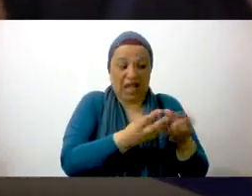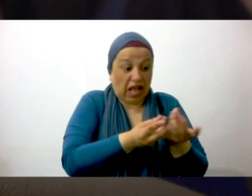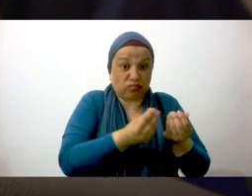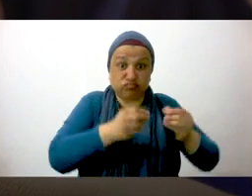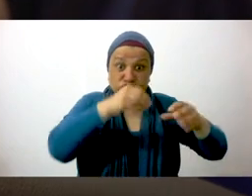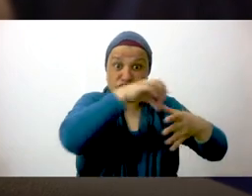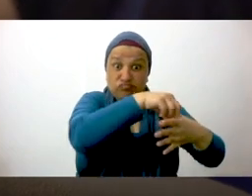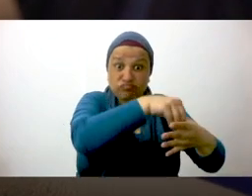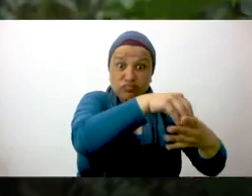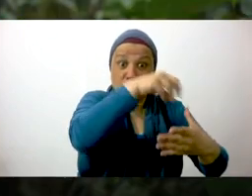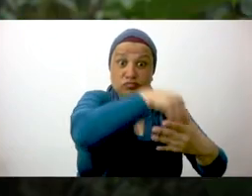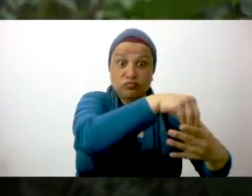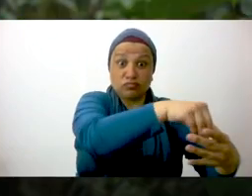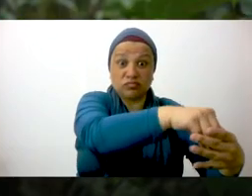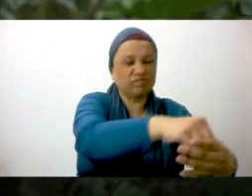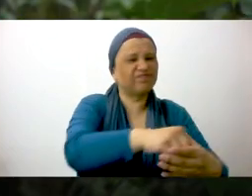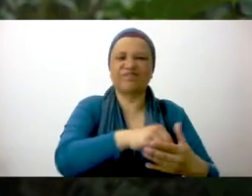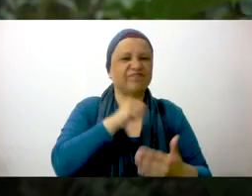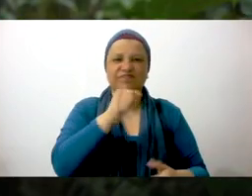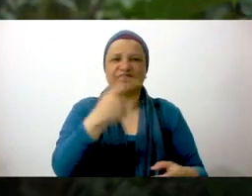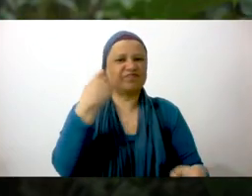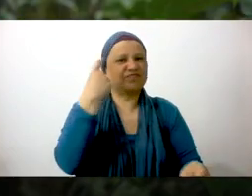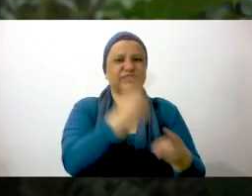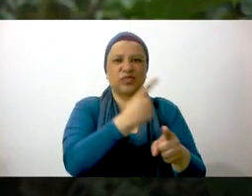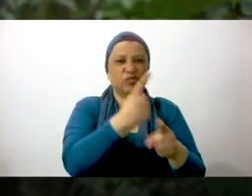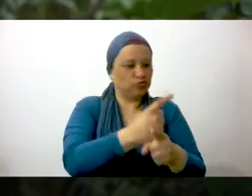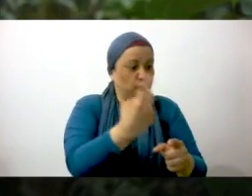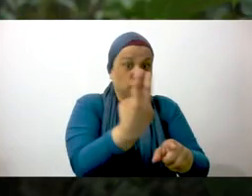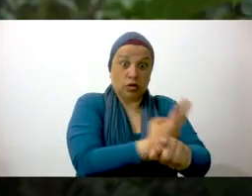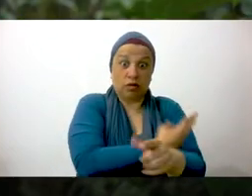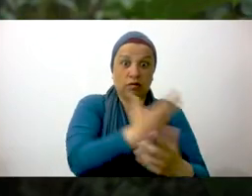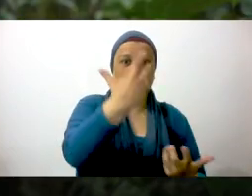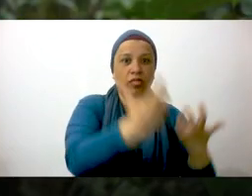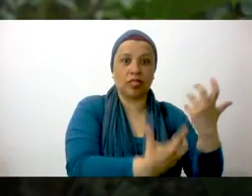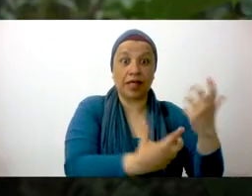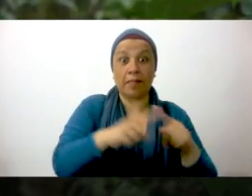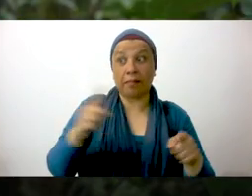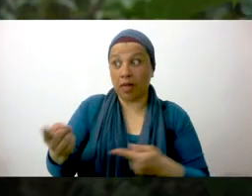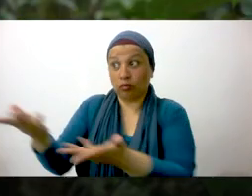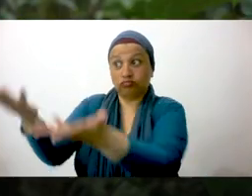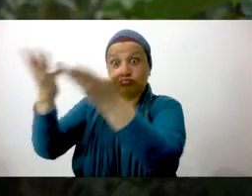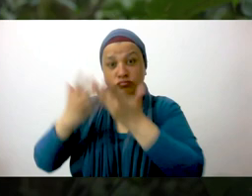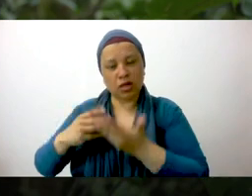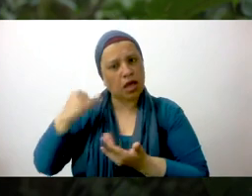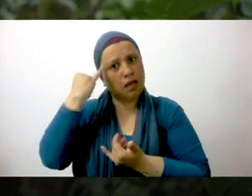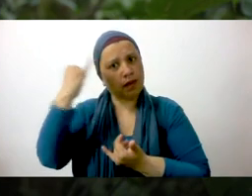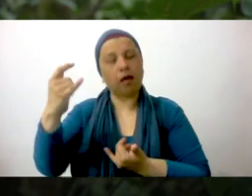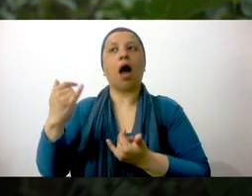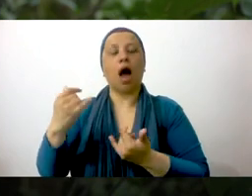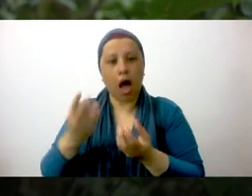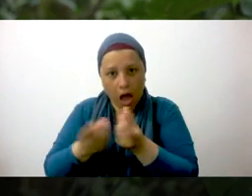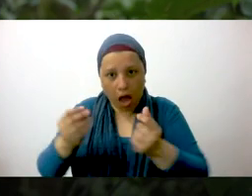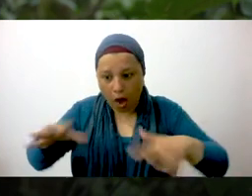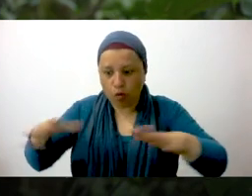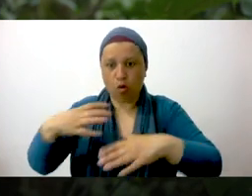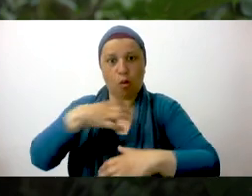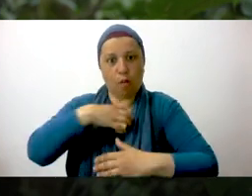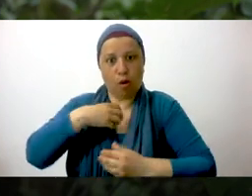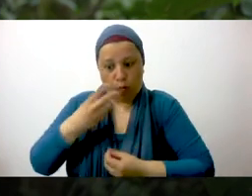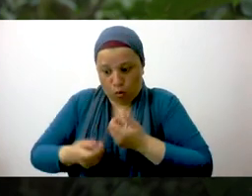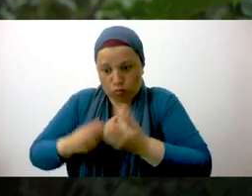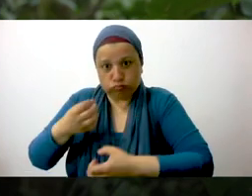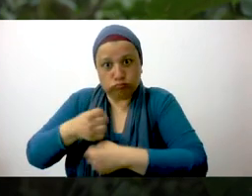trabajamos con abonos que no eran adecuados para los de la hortaliza. Luego trabajamos ya con abonos